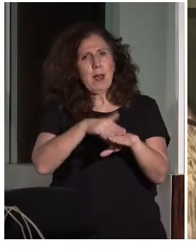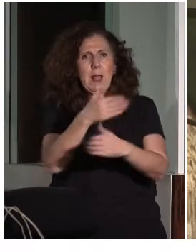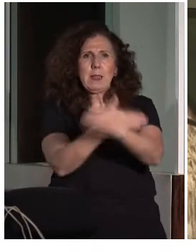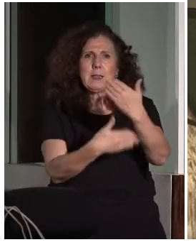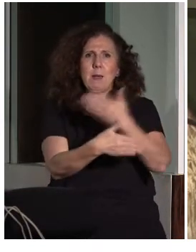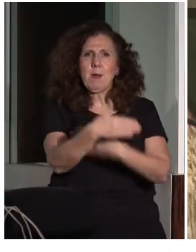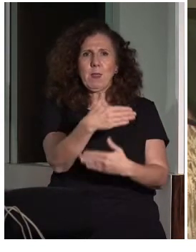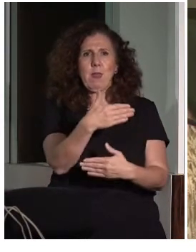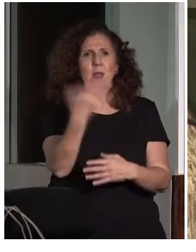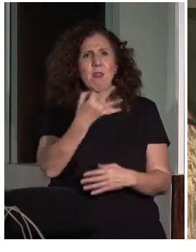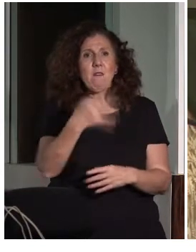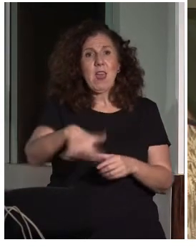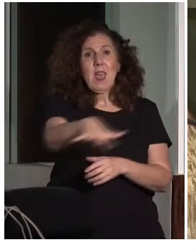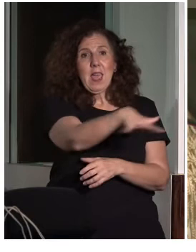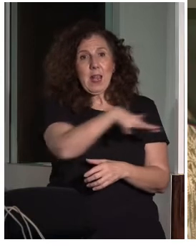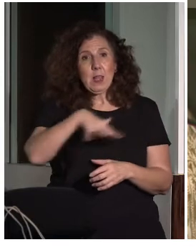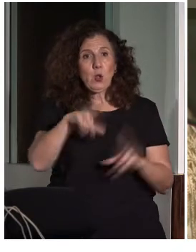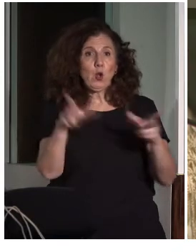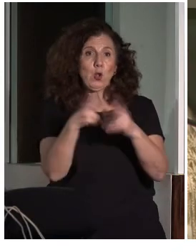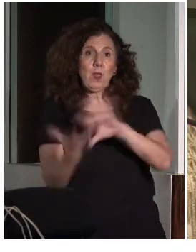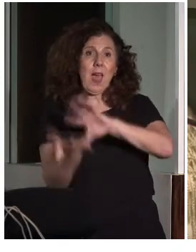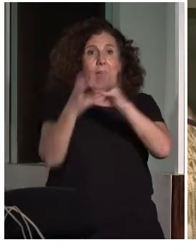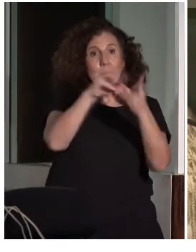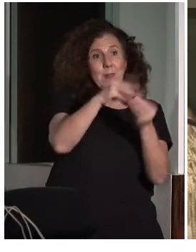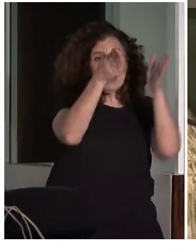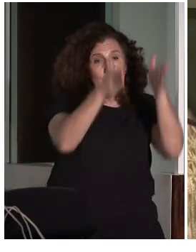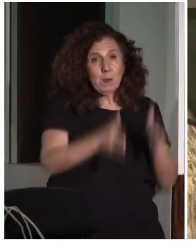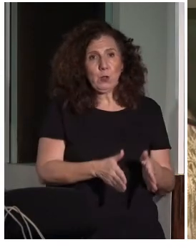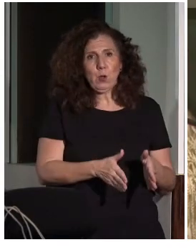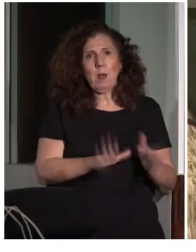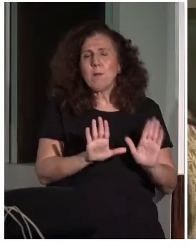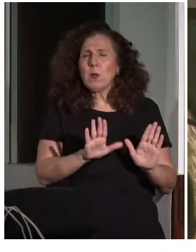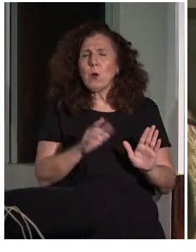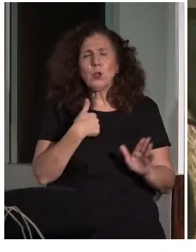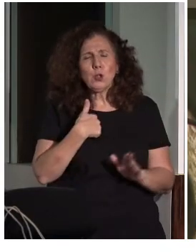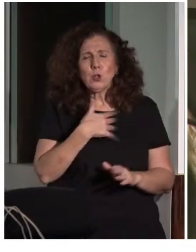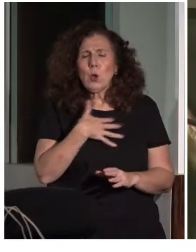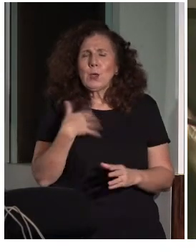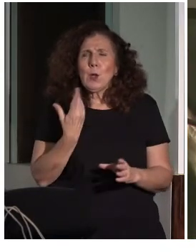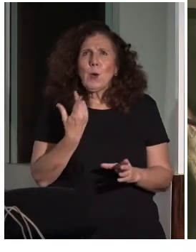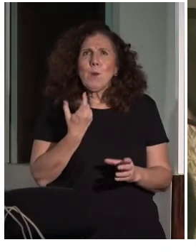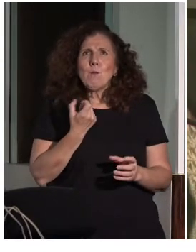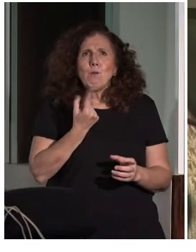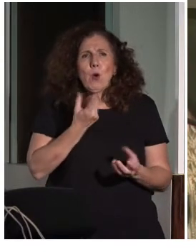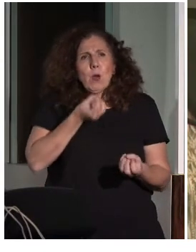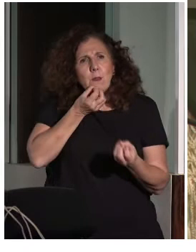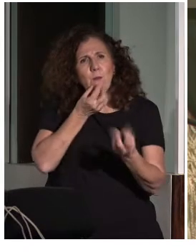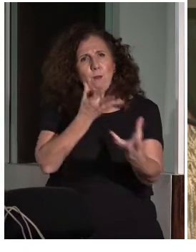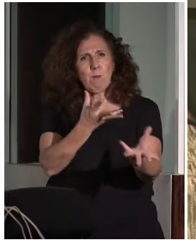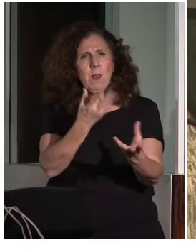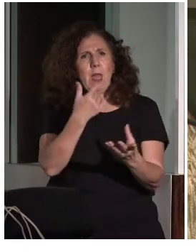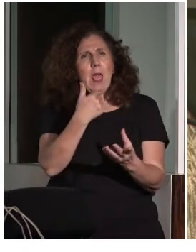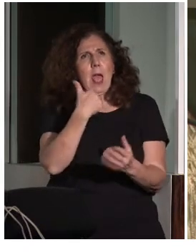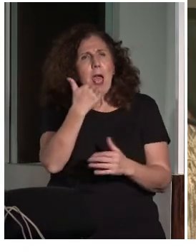y el entorno en el que se adapte a la persona y no al revés. Pero sí me gustaría introducir algunos elementos que afectan directamente a la